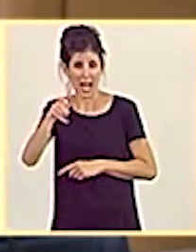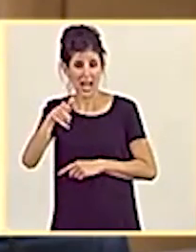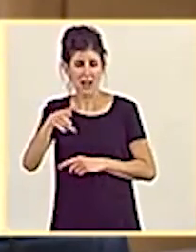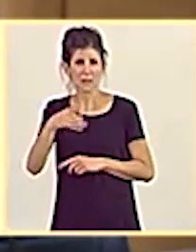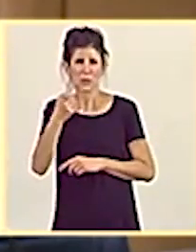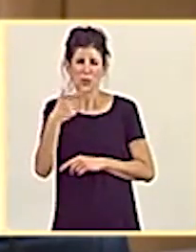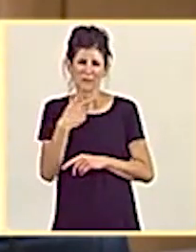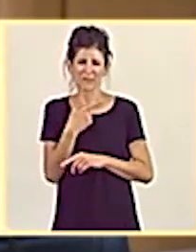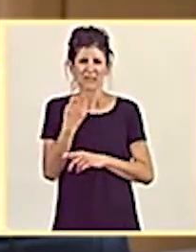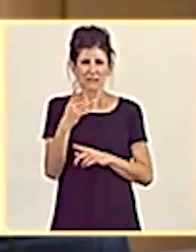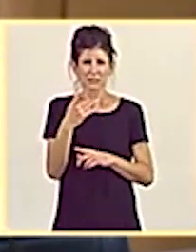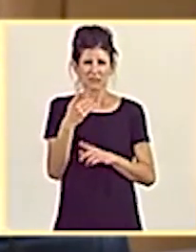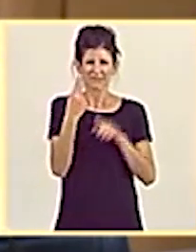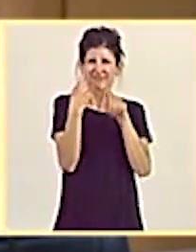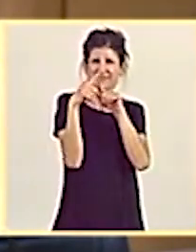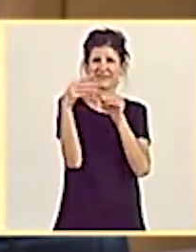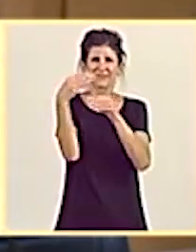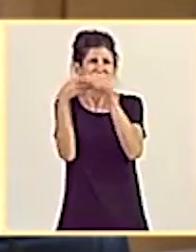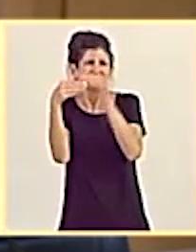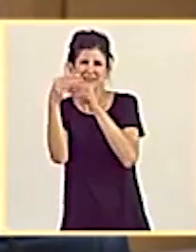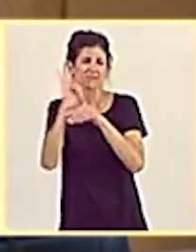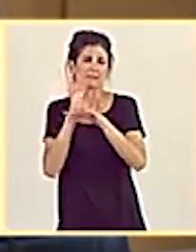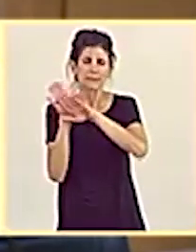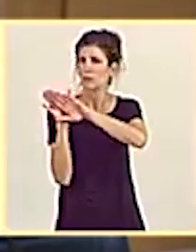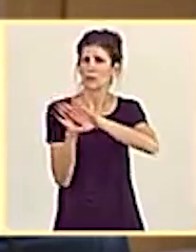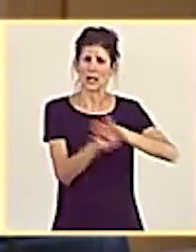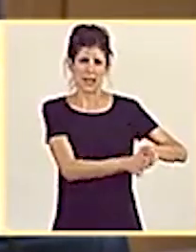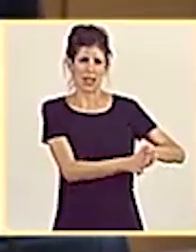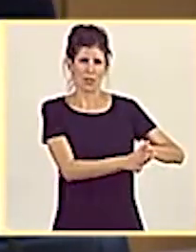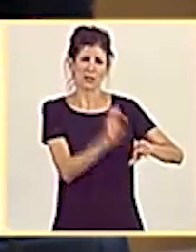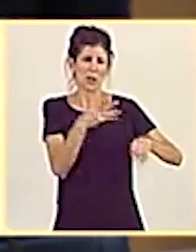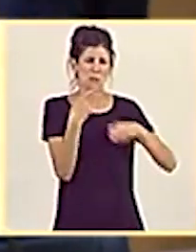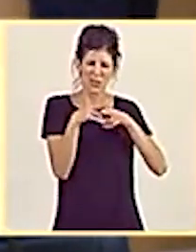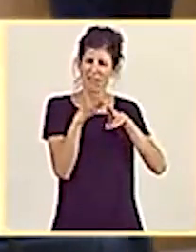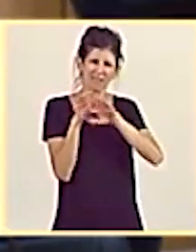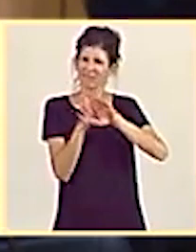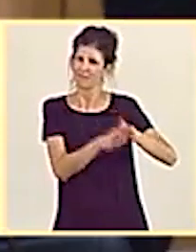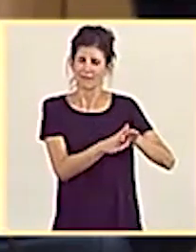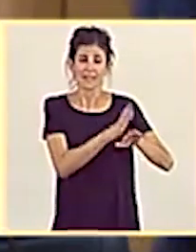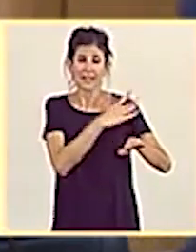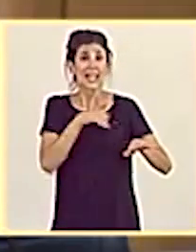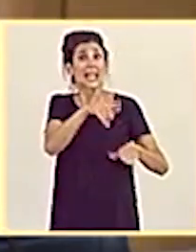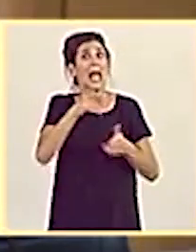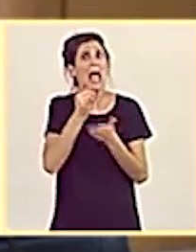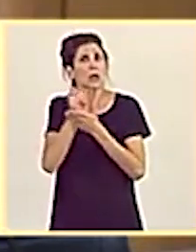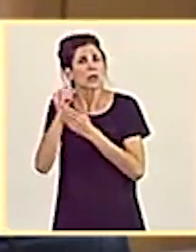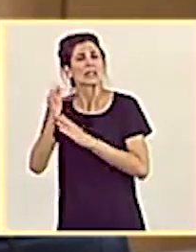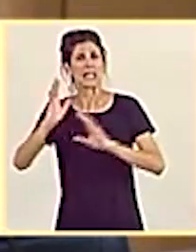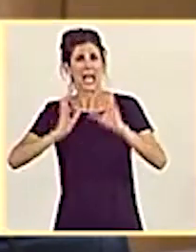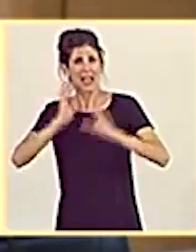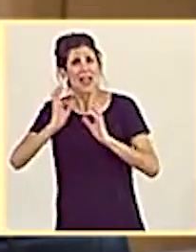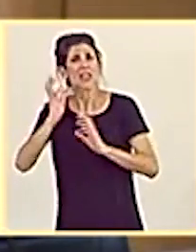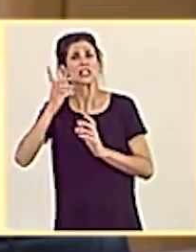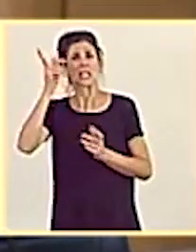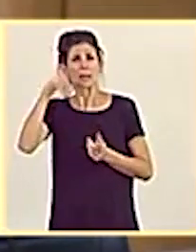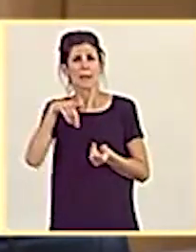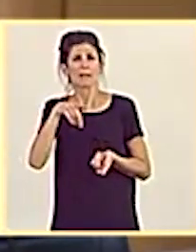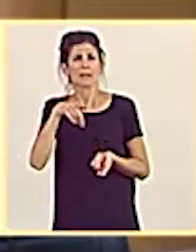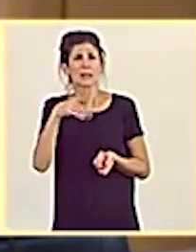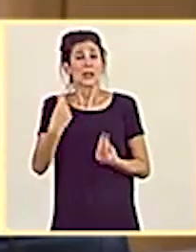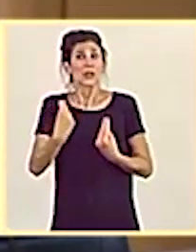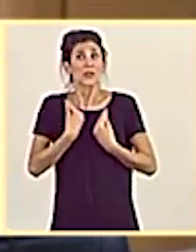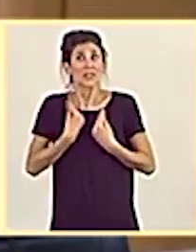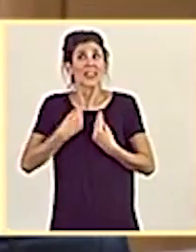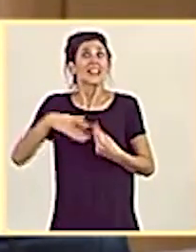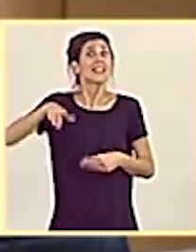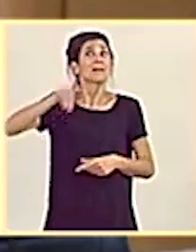de lado diferencias territoriales y posiciones de partido y conseguir que los agricultores, los ganaderos y todos los que viven